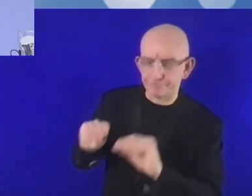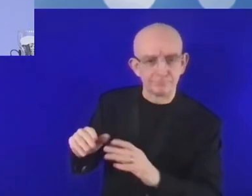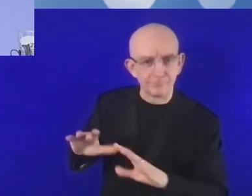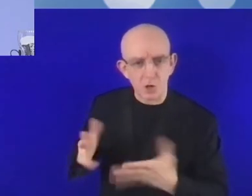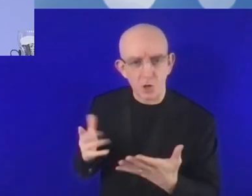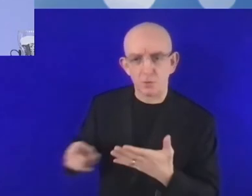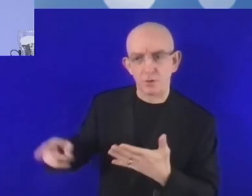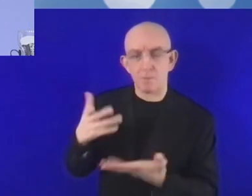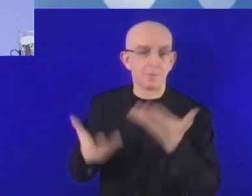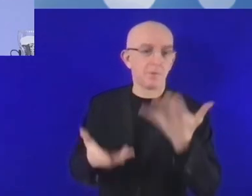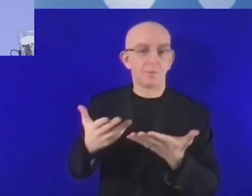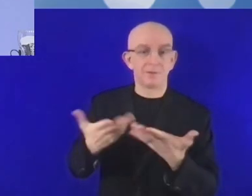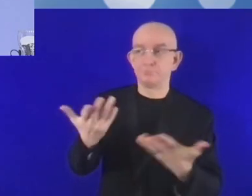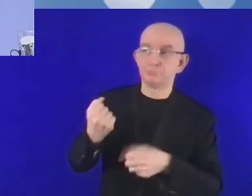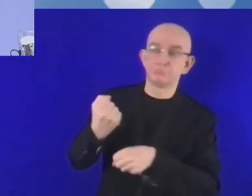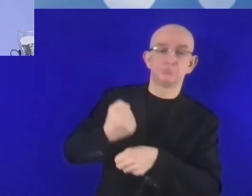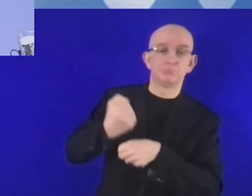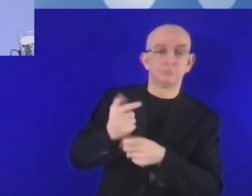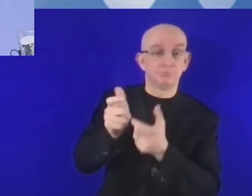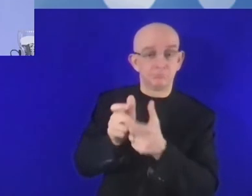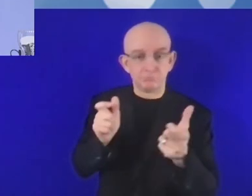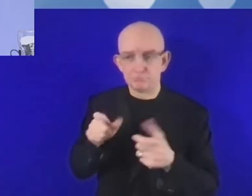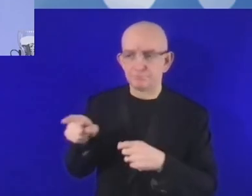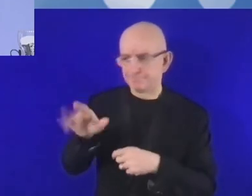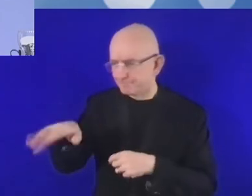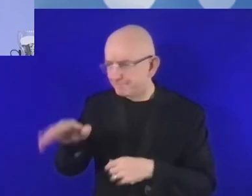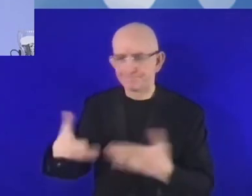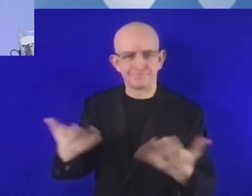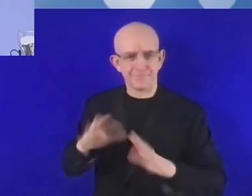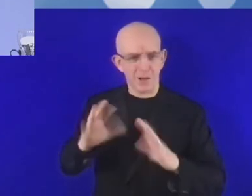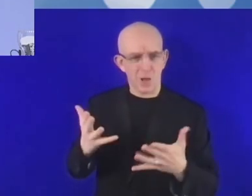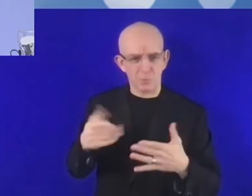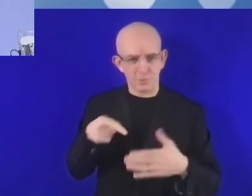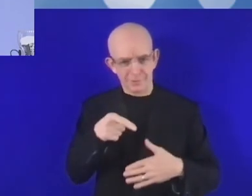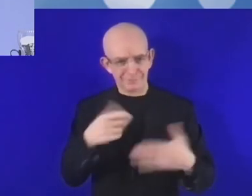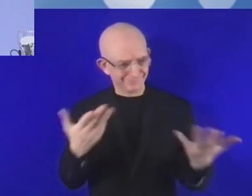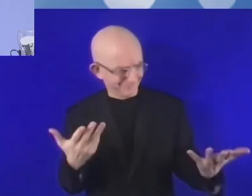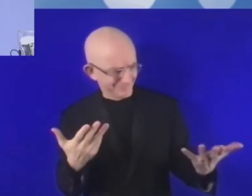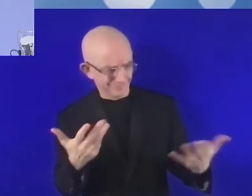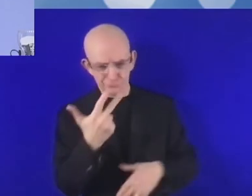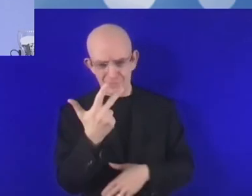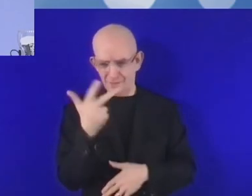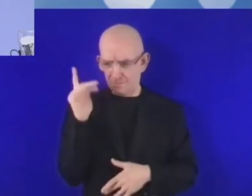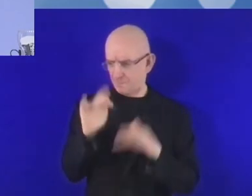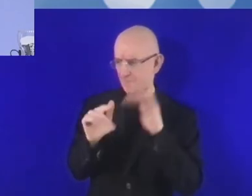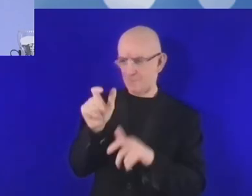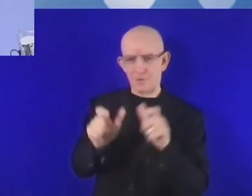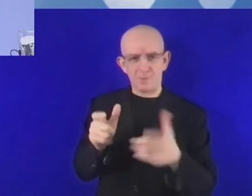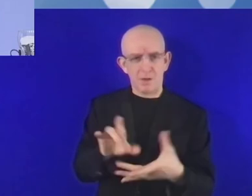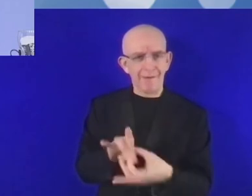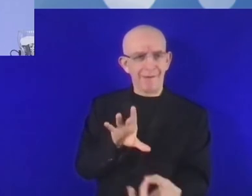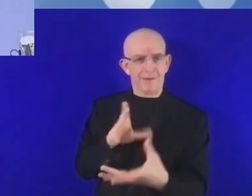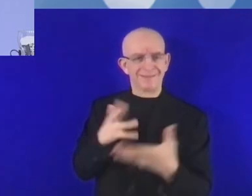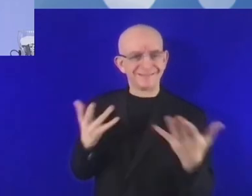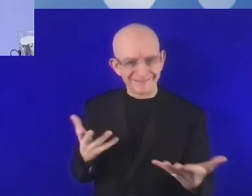ámbito de las competencias digitales. Porque entre estas 3.000 millones de personas, a lo mejor hay